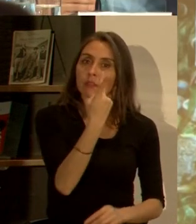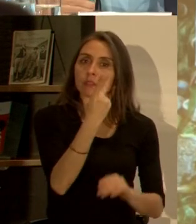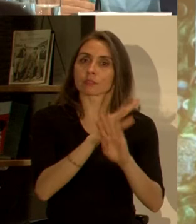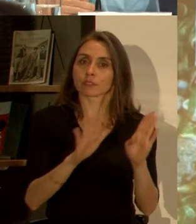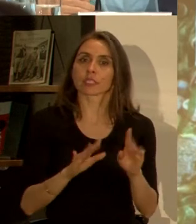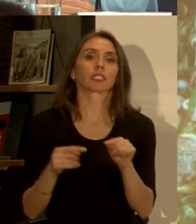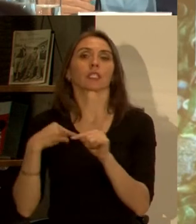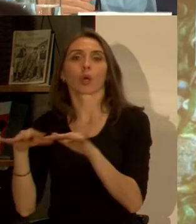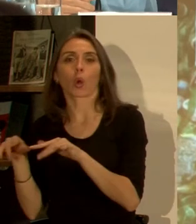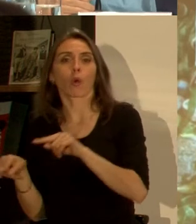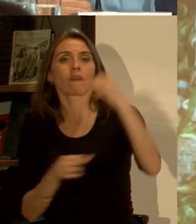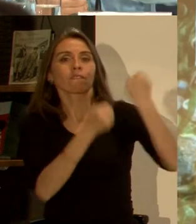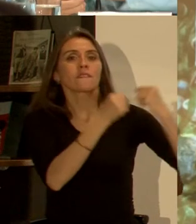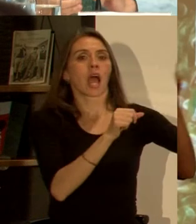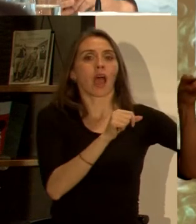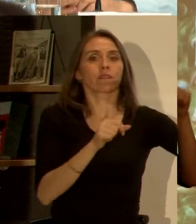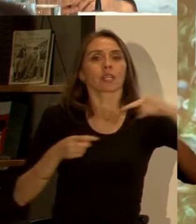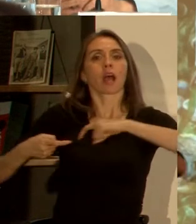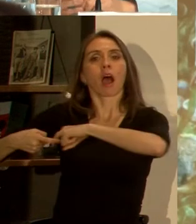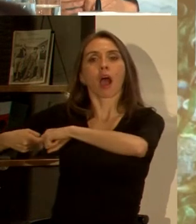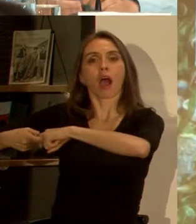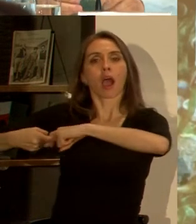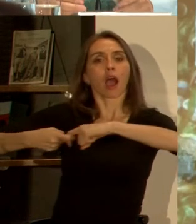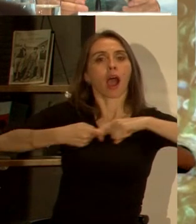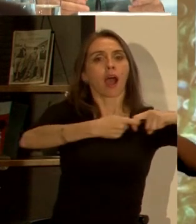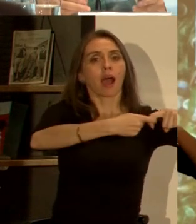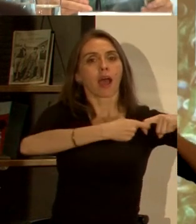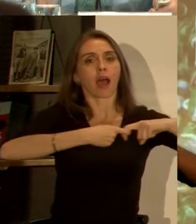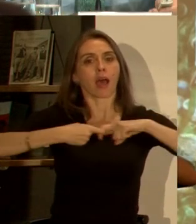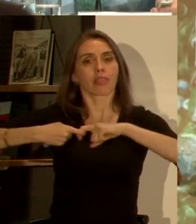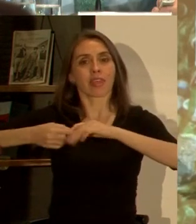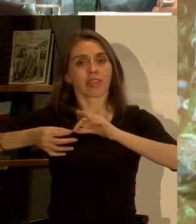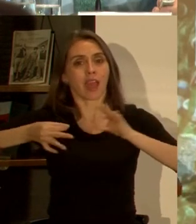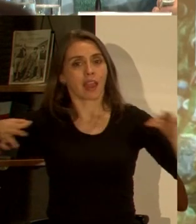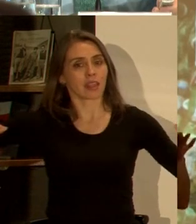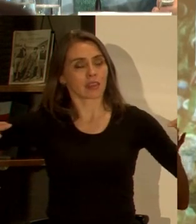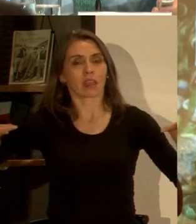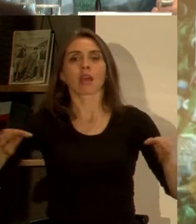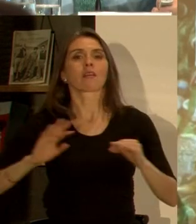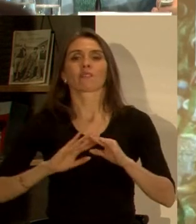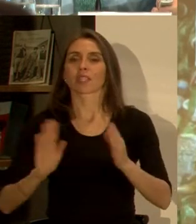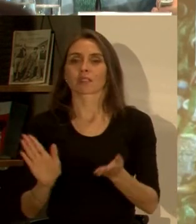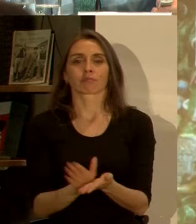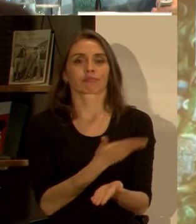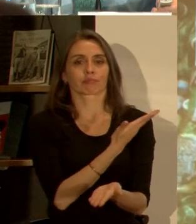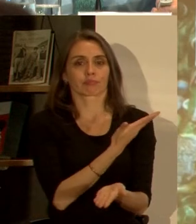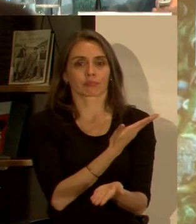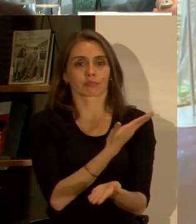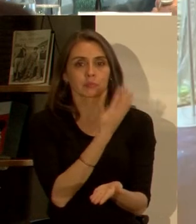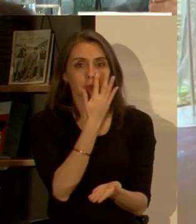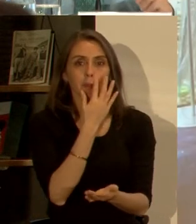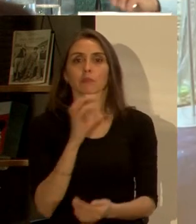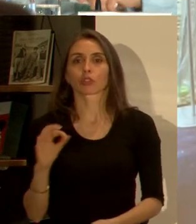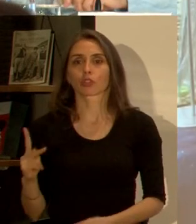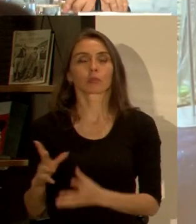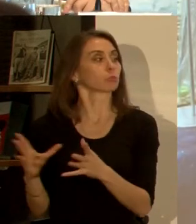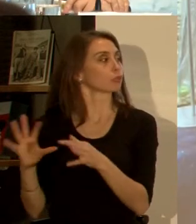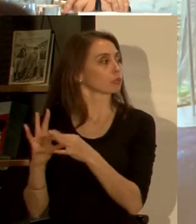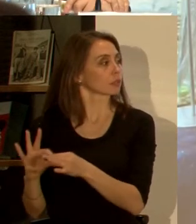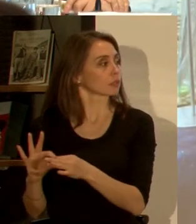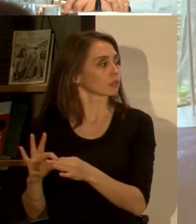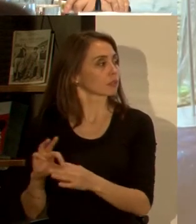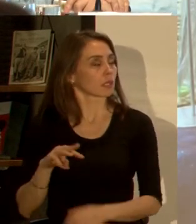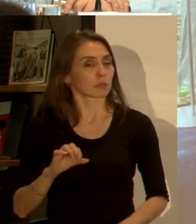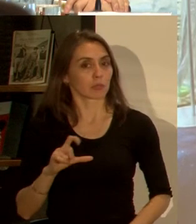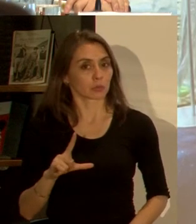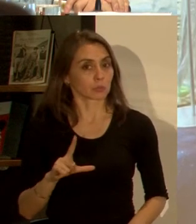allá, alguien produce, y es una cadena básicamente lineal. Hay que cerrar el ciclo. Ok, muchas gracias Manuel.